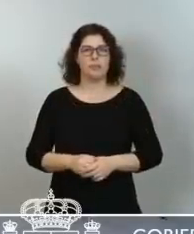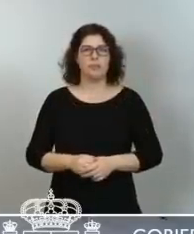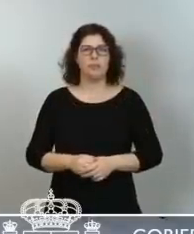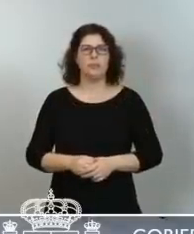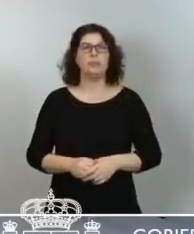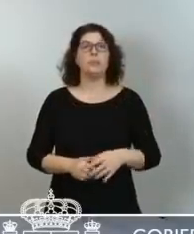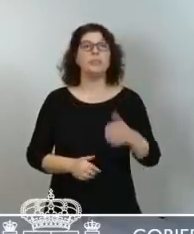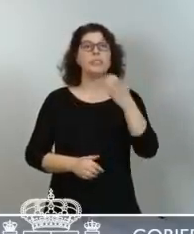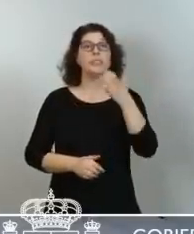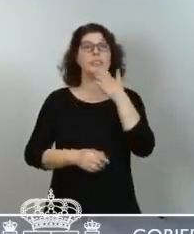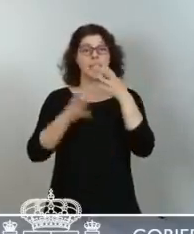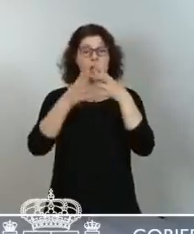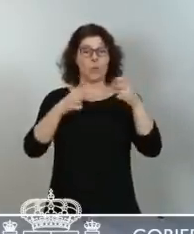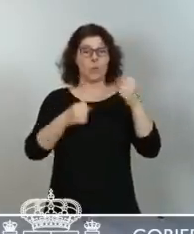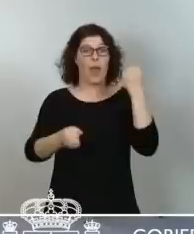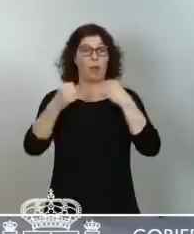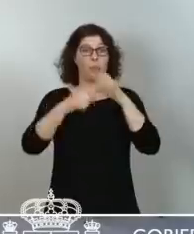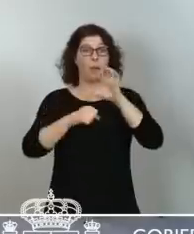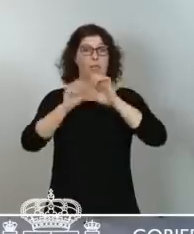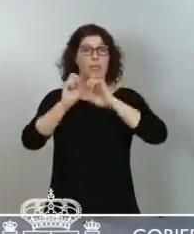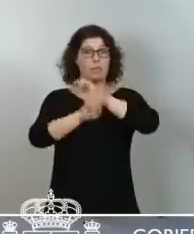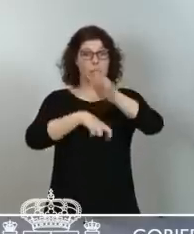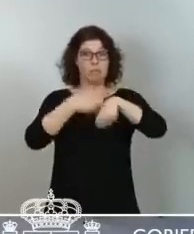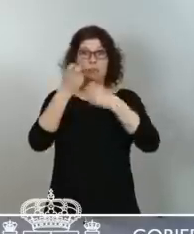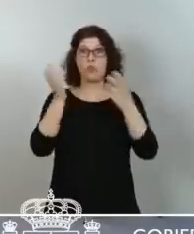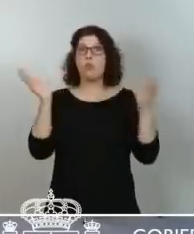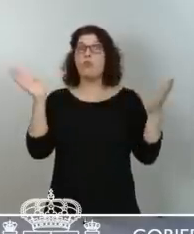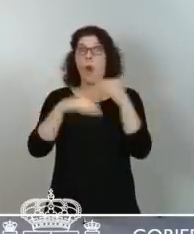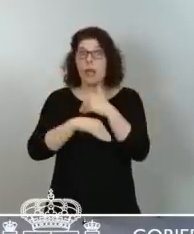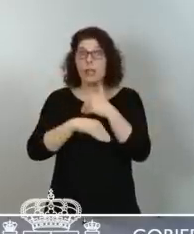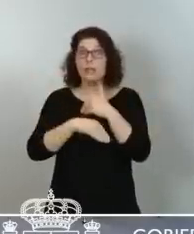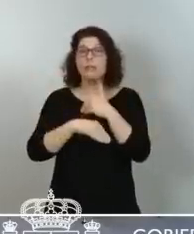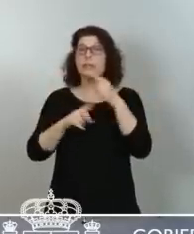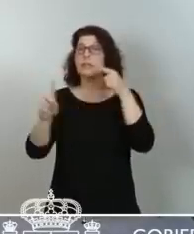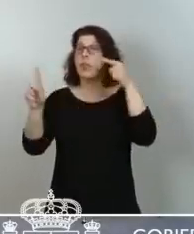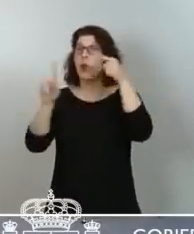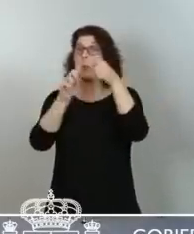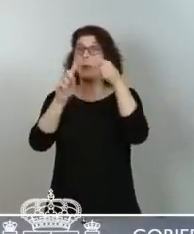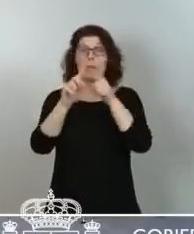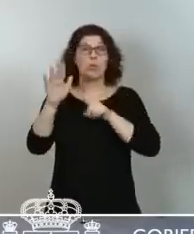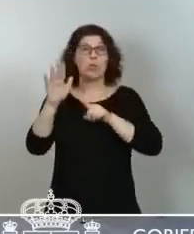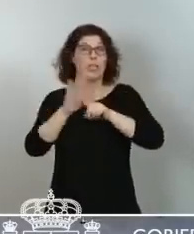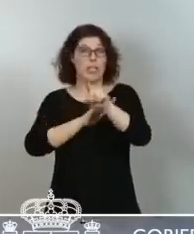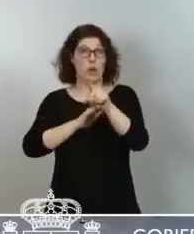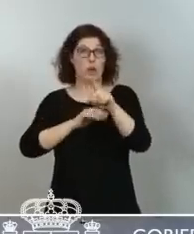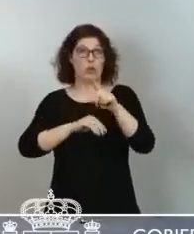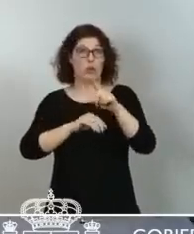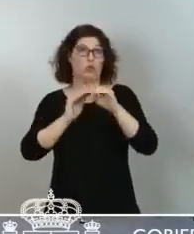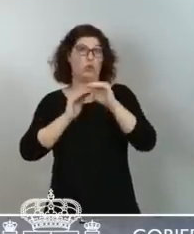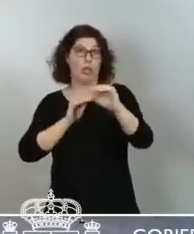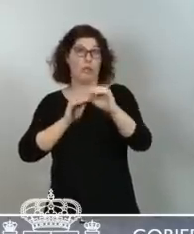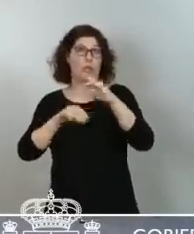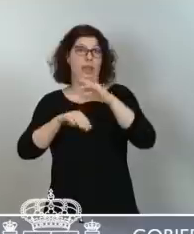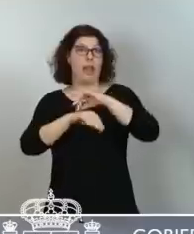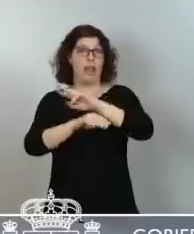económica de nuestro país, los objetivos de desarrollo sostenible, la Agenda 2030, puede quedar en papel mojado. Que los derechos sociales